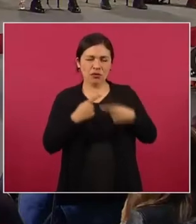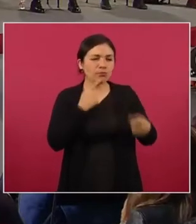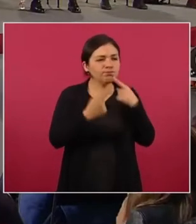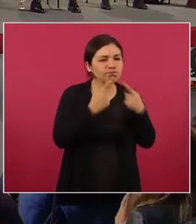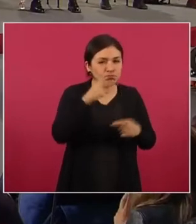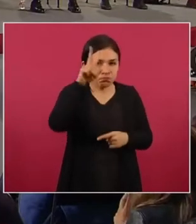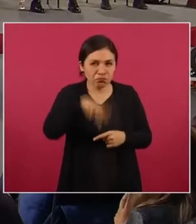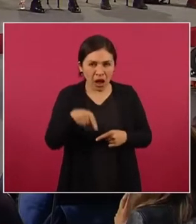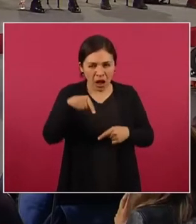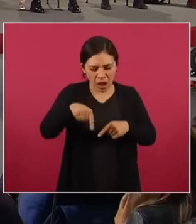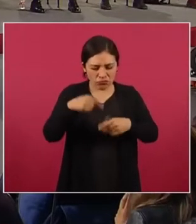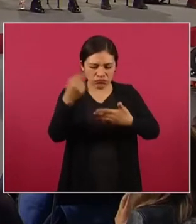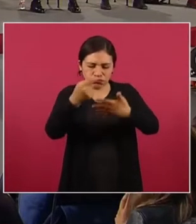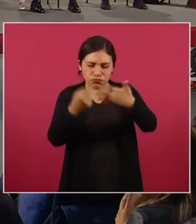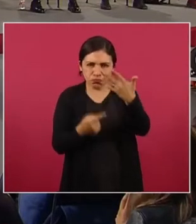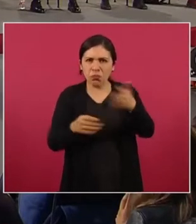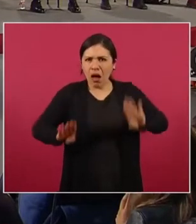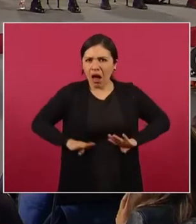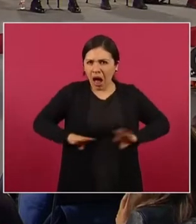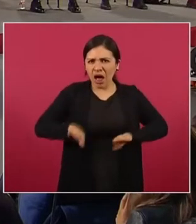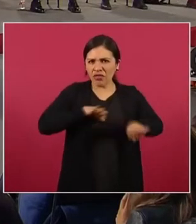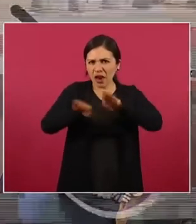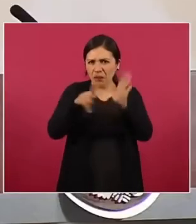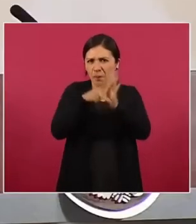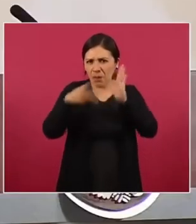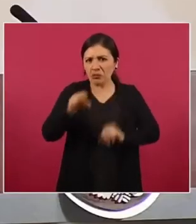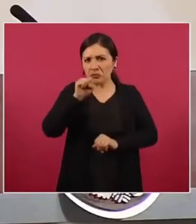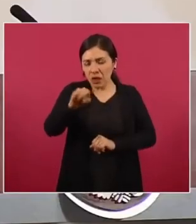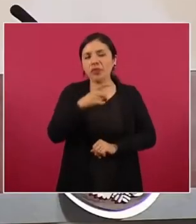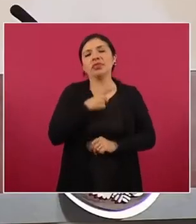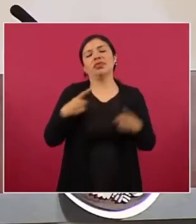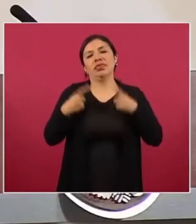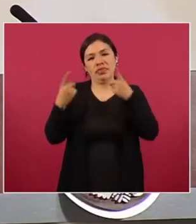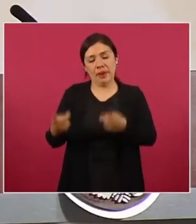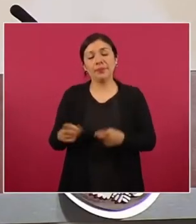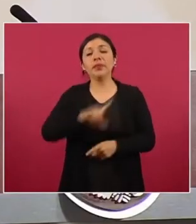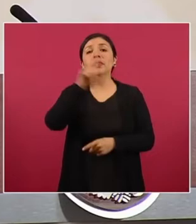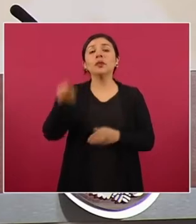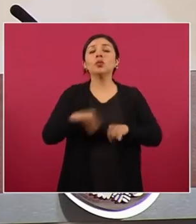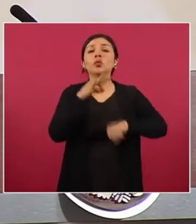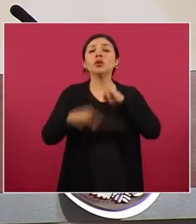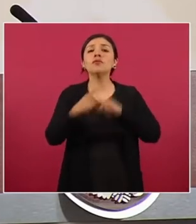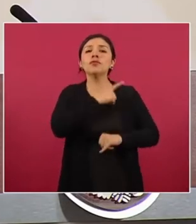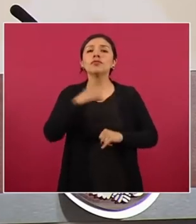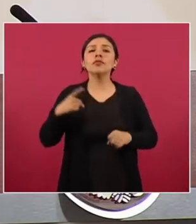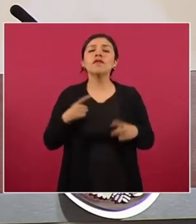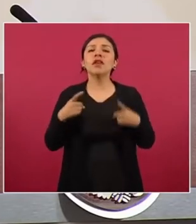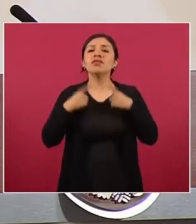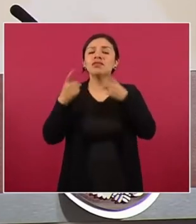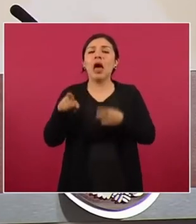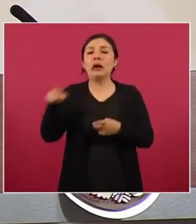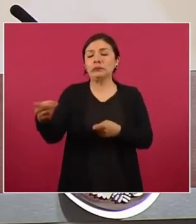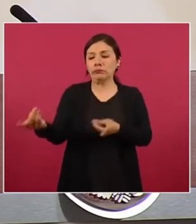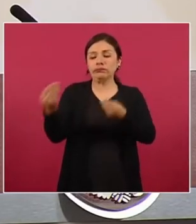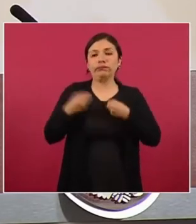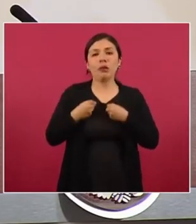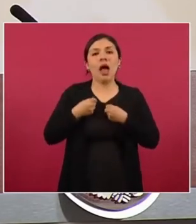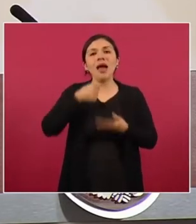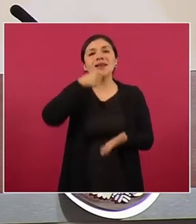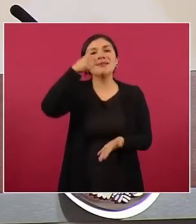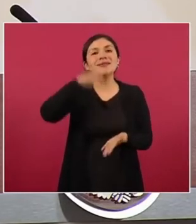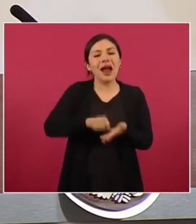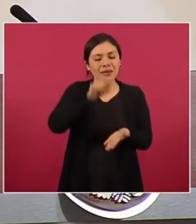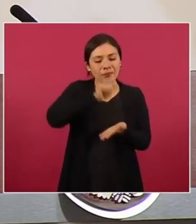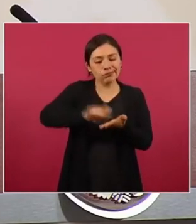corresponden al ámbito periodístico. Y se requerirá por último una carta autógrafa del